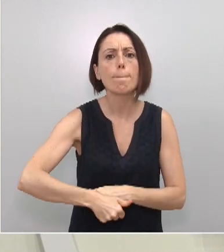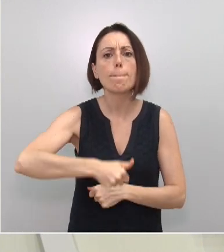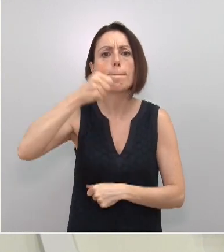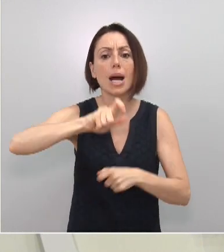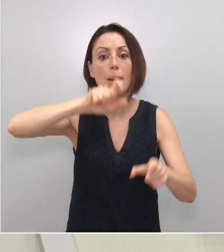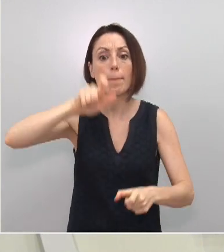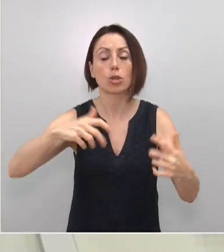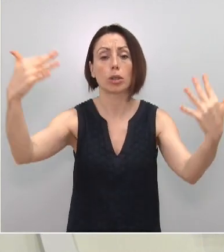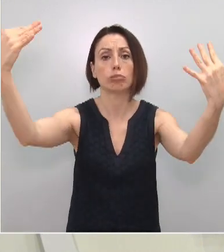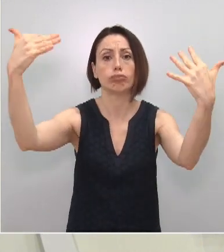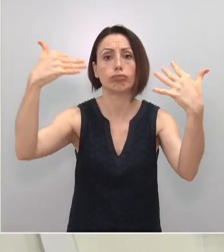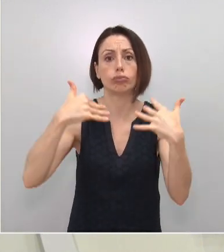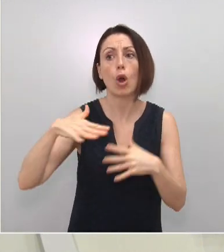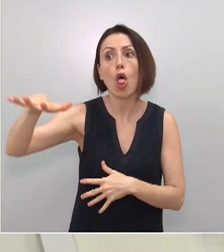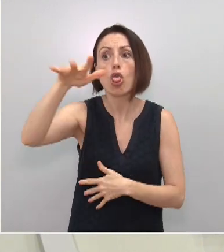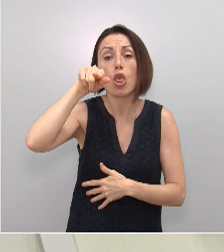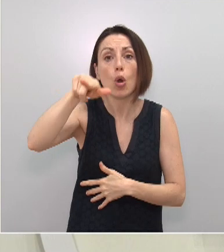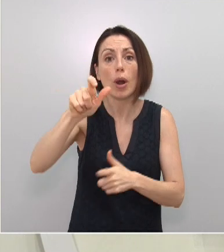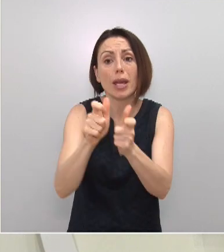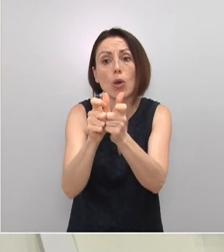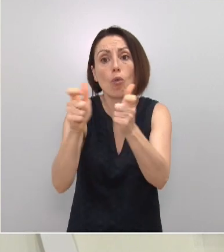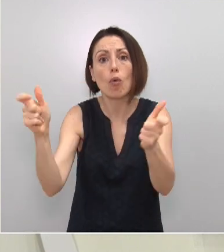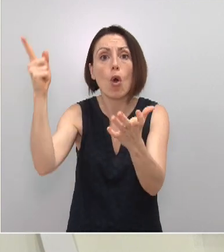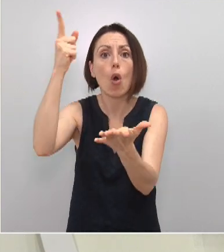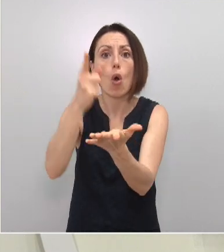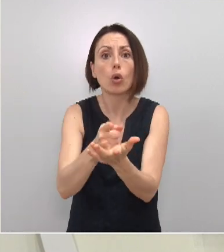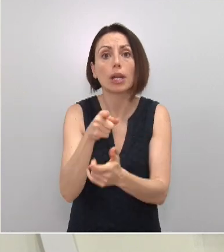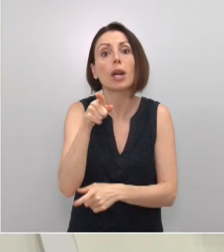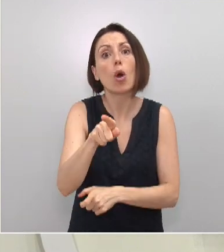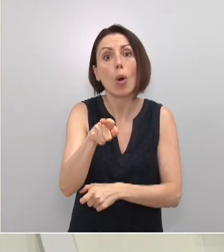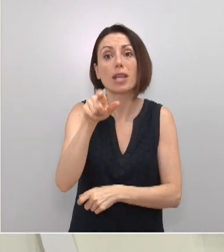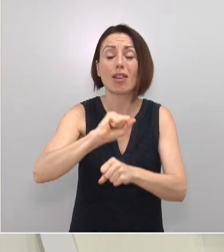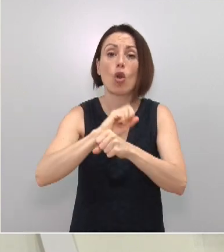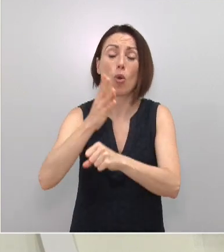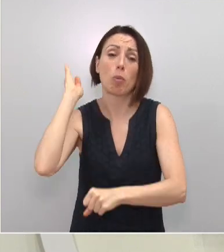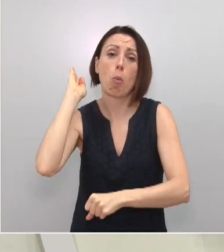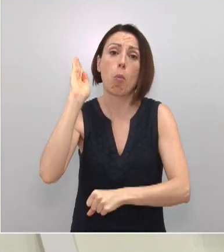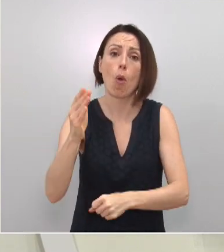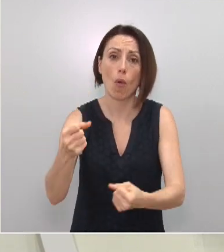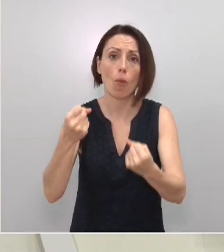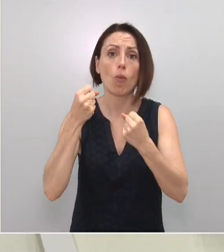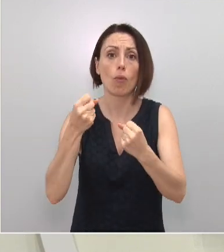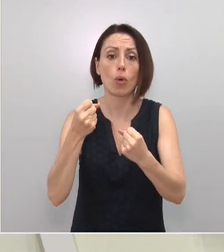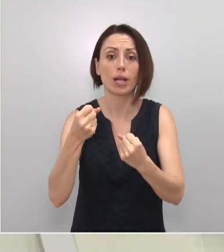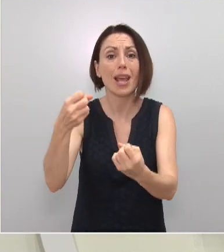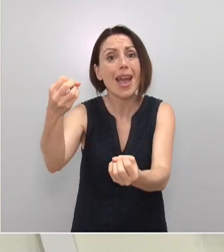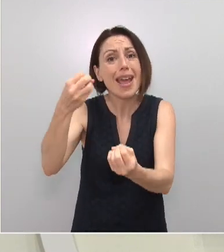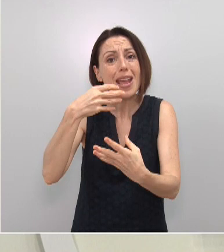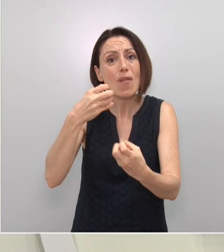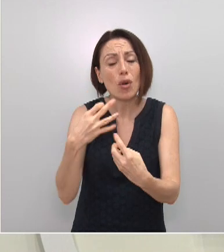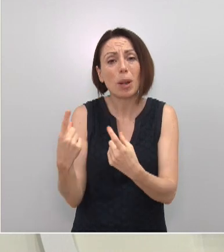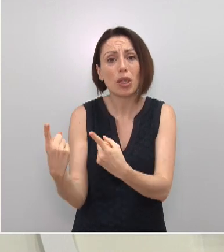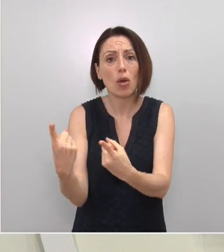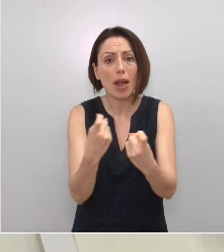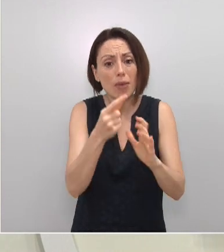las personas que vengan desde zonas con brotes o con una incidencia elevada. Necesitamos información precisa